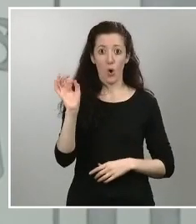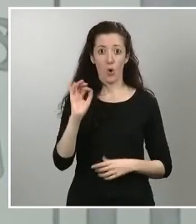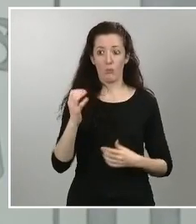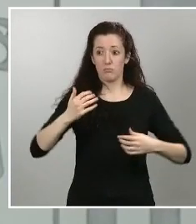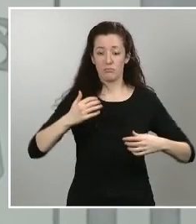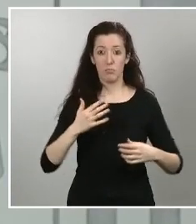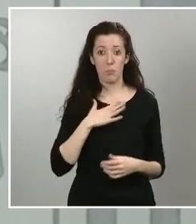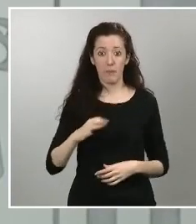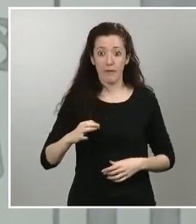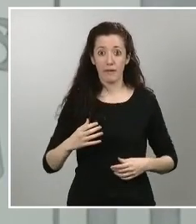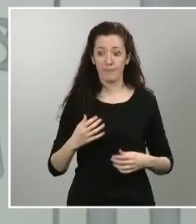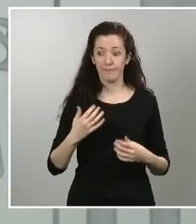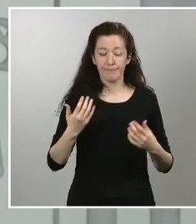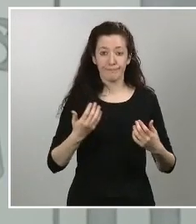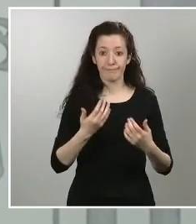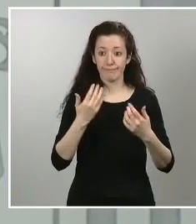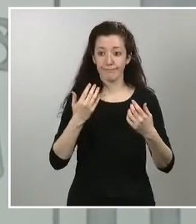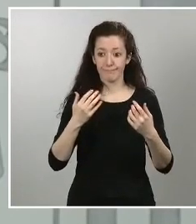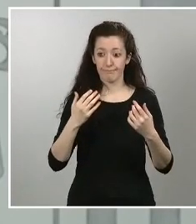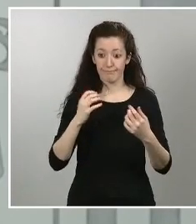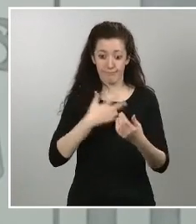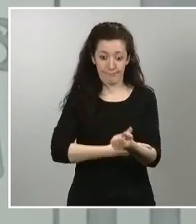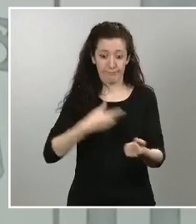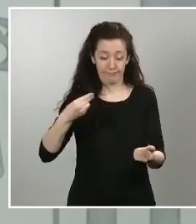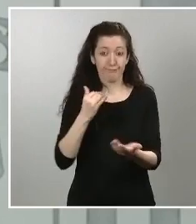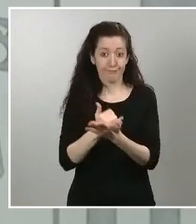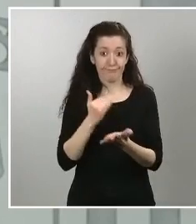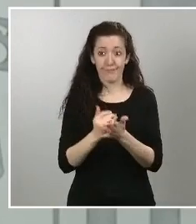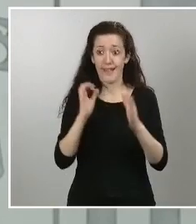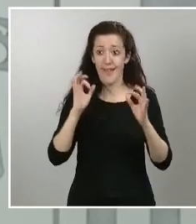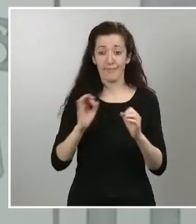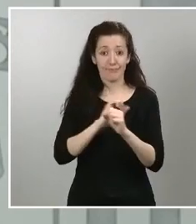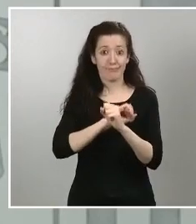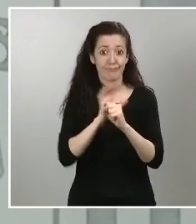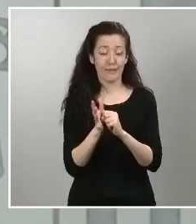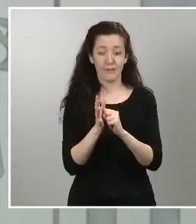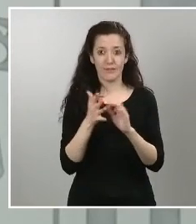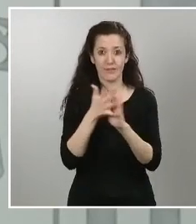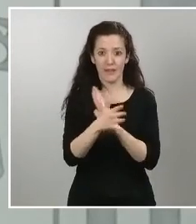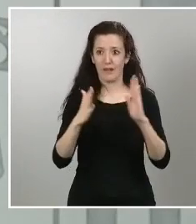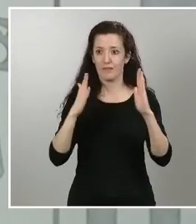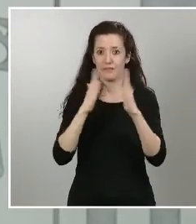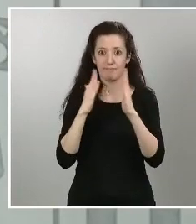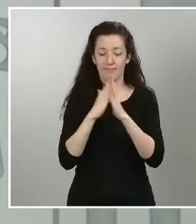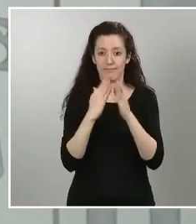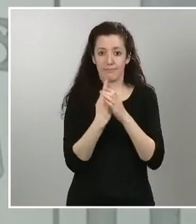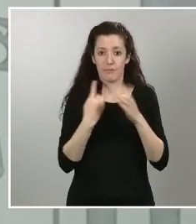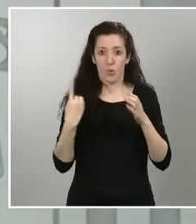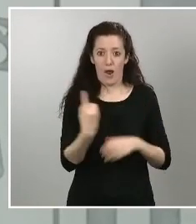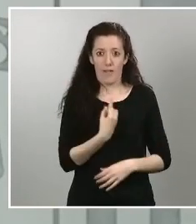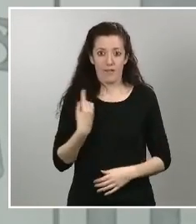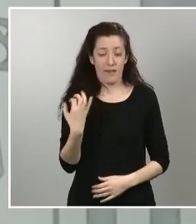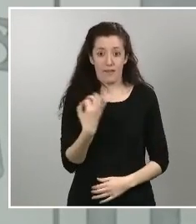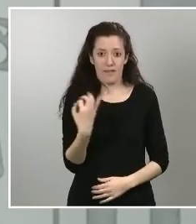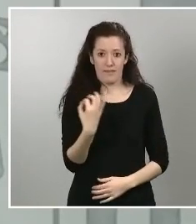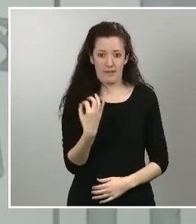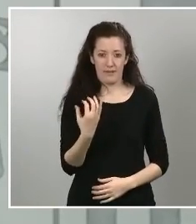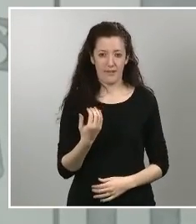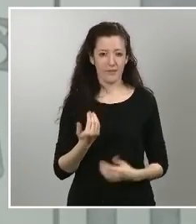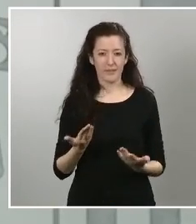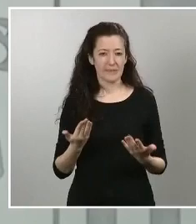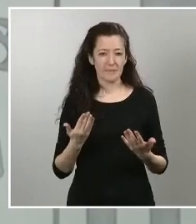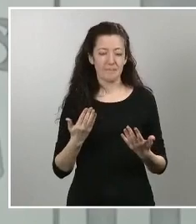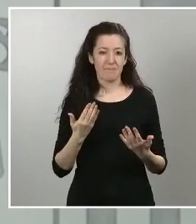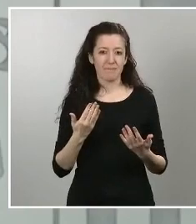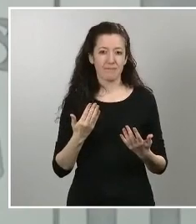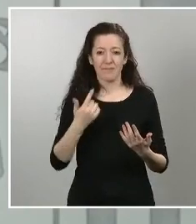situación de cuarentena por tanto no tendría ningún interés que un territorio determinado que una parte del territorio tomara